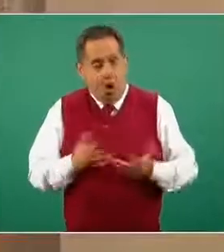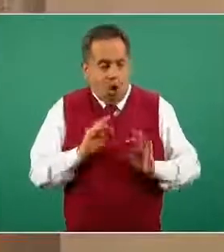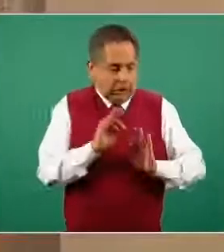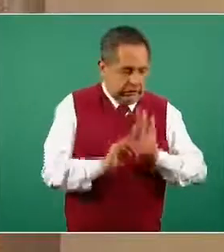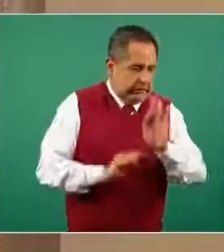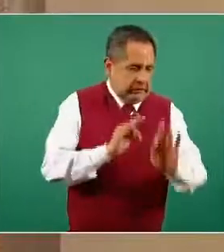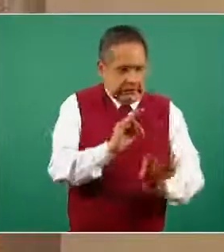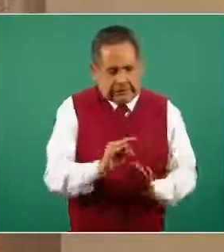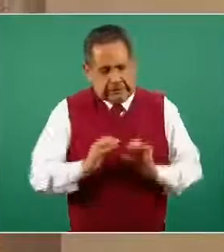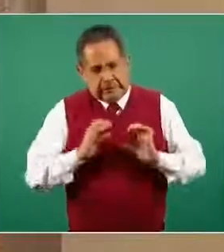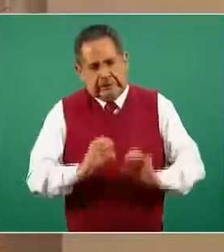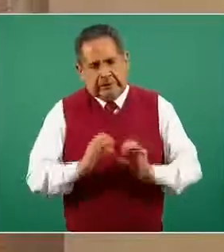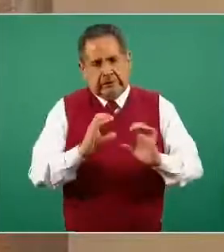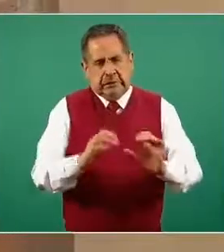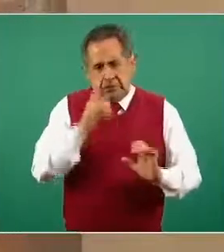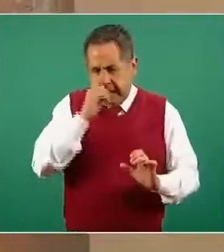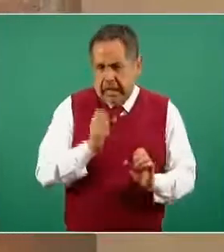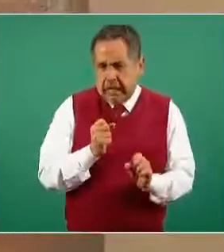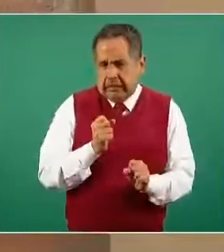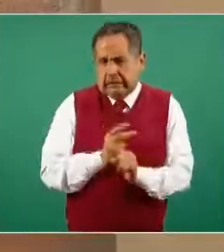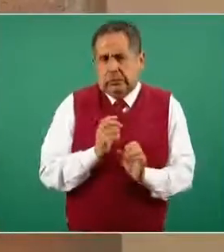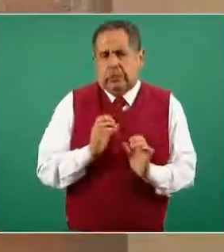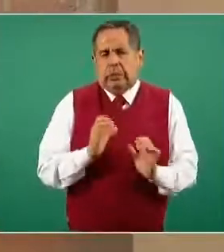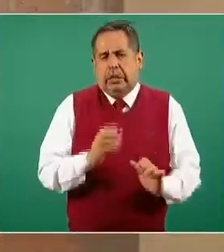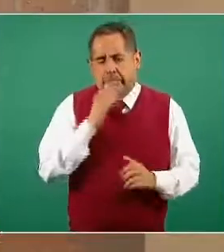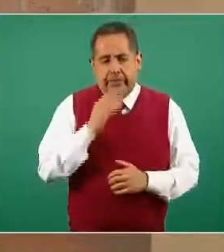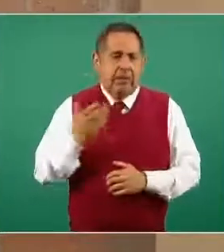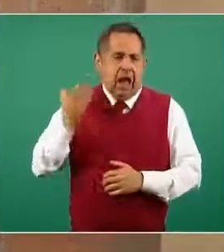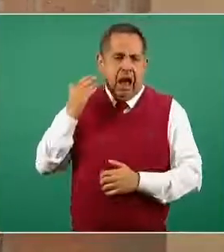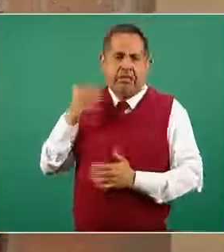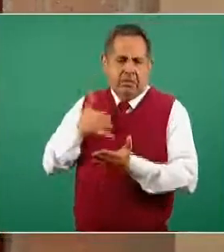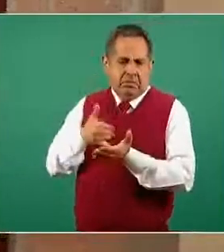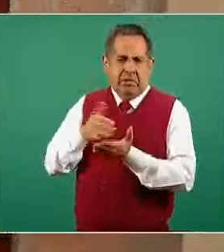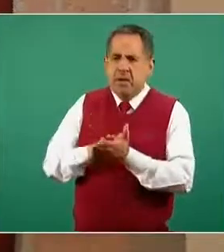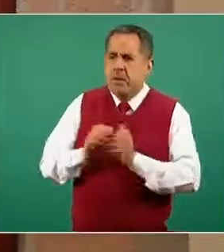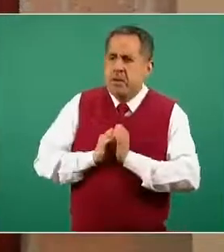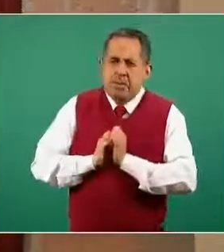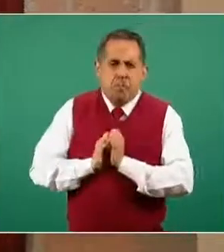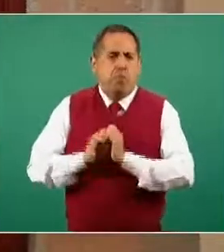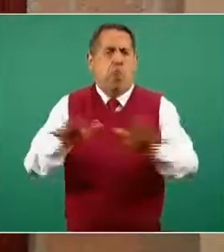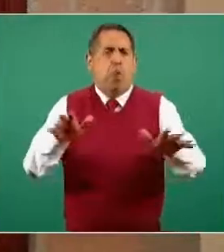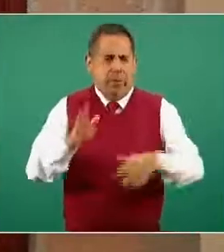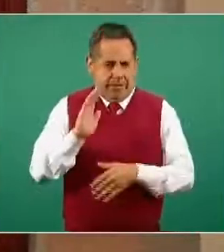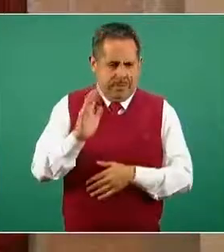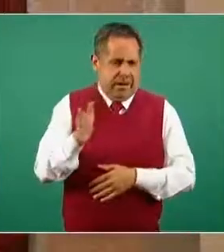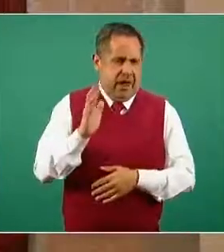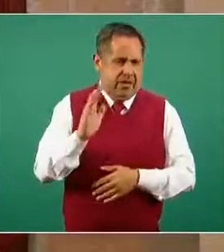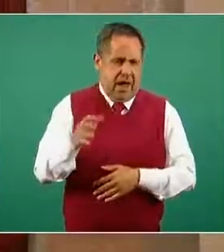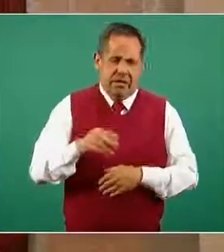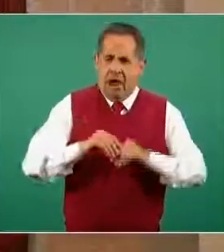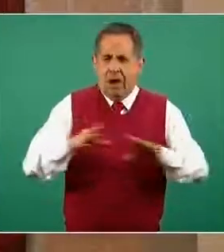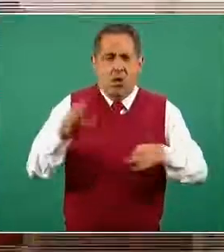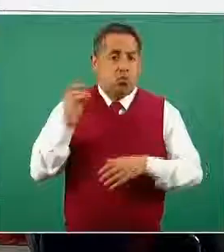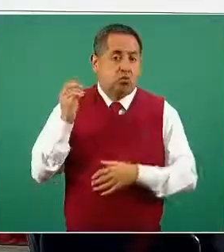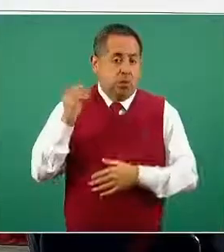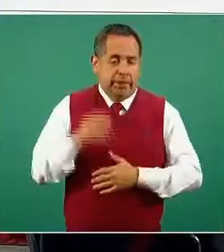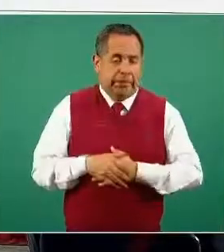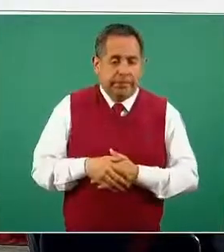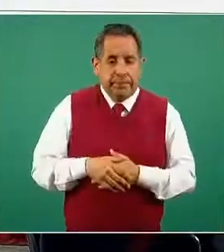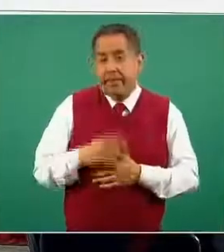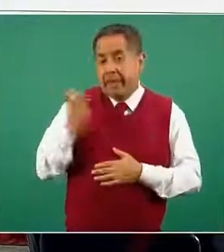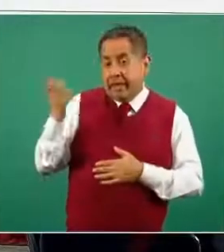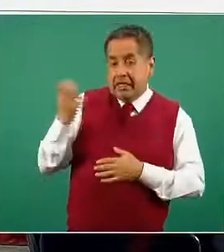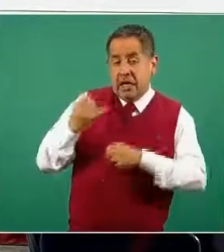sobre todo el manejo oportuno que fueron emitidas en octubre. Es importante aquí señalar que esta información es